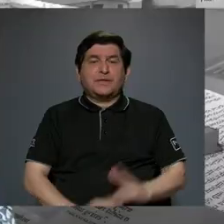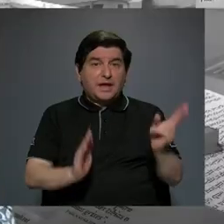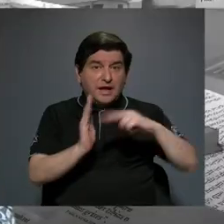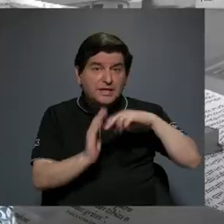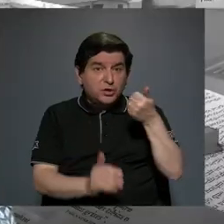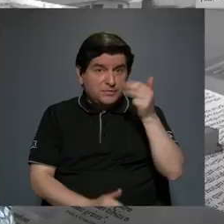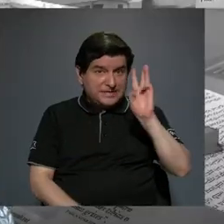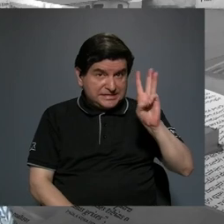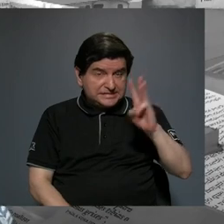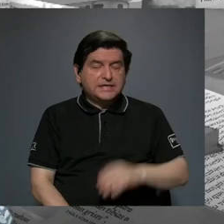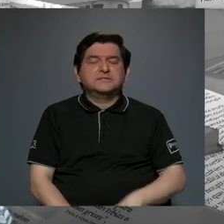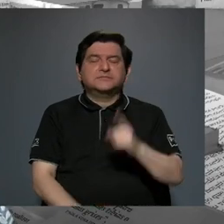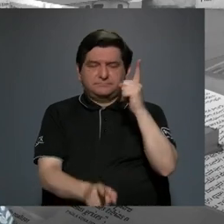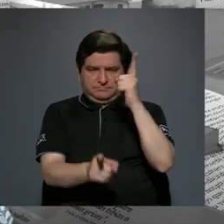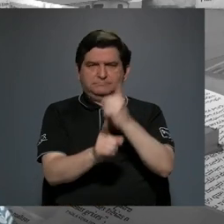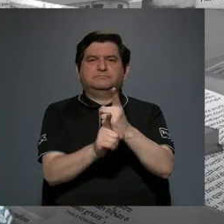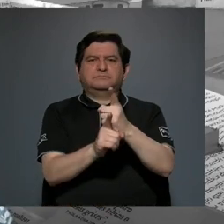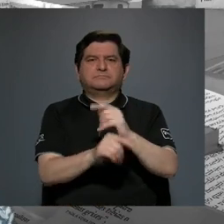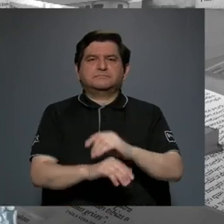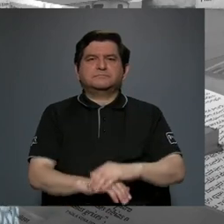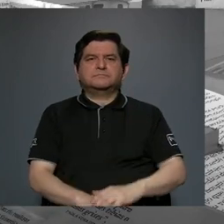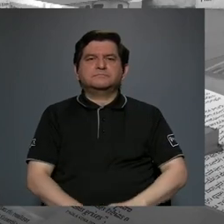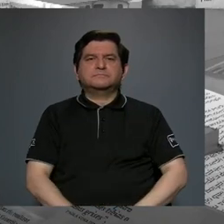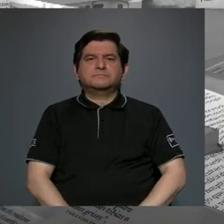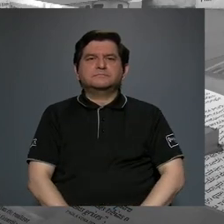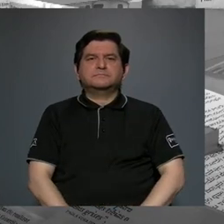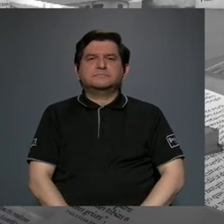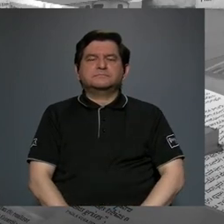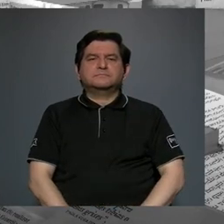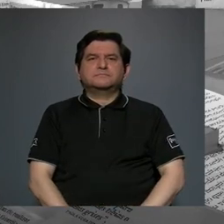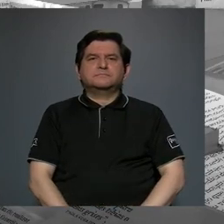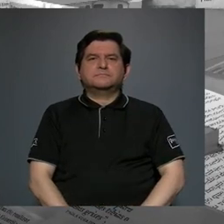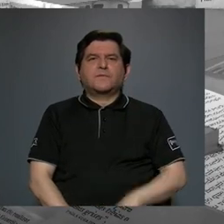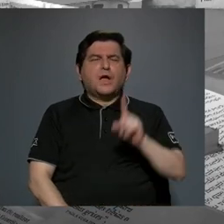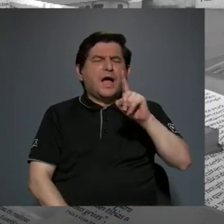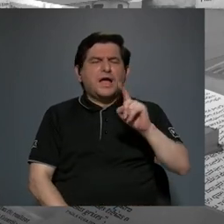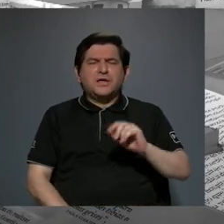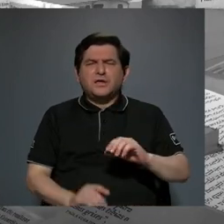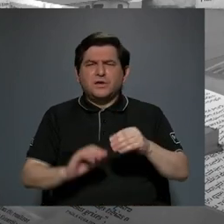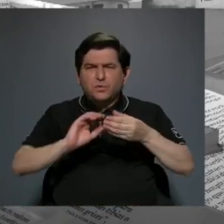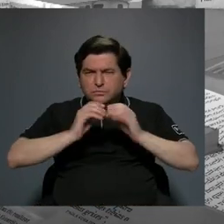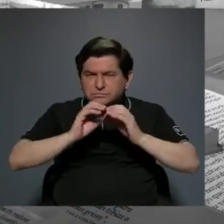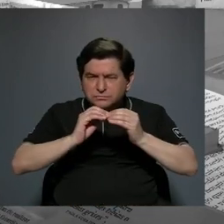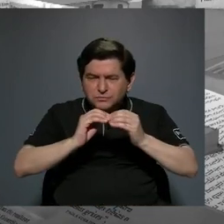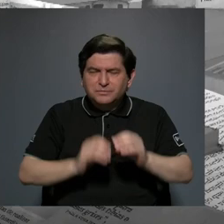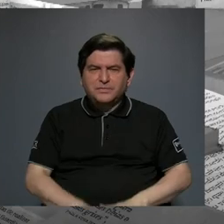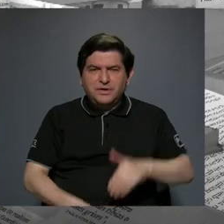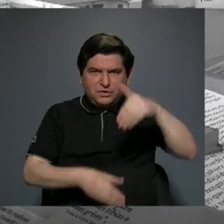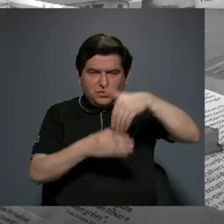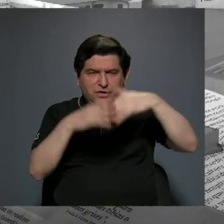2016. 2016. Sí. Hay un dato que dentro de las notas que he leído